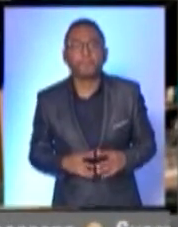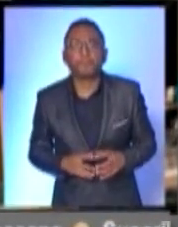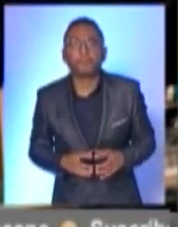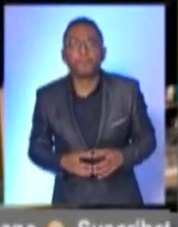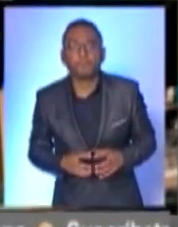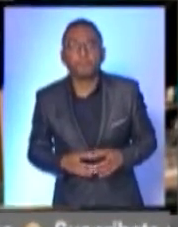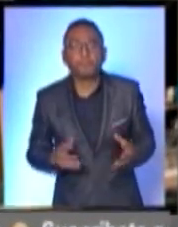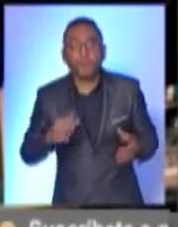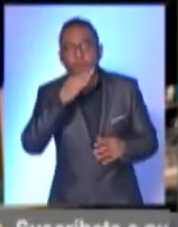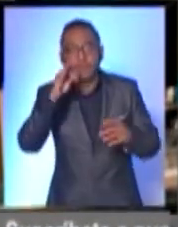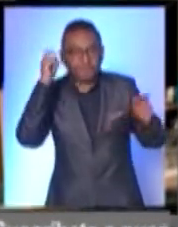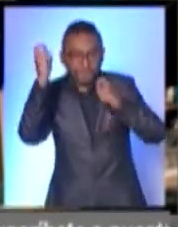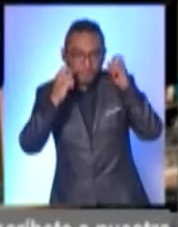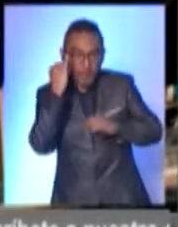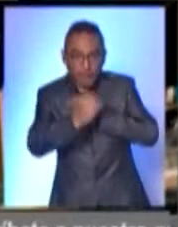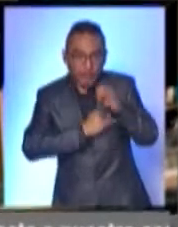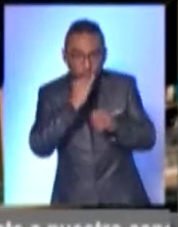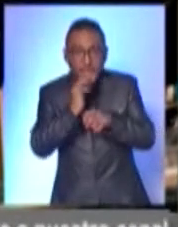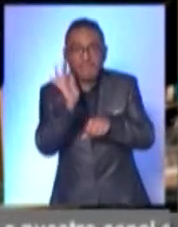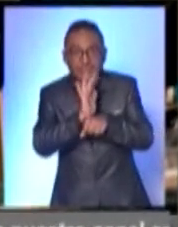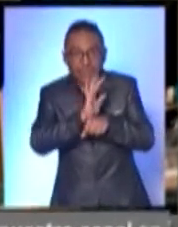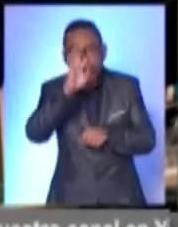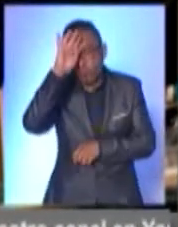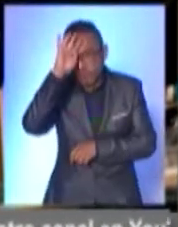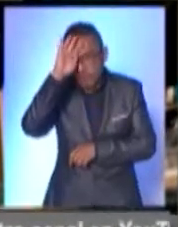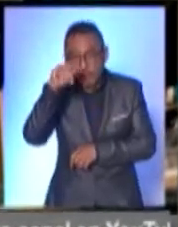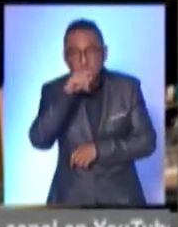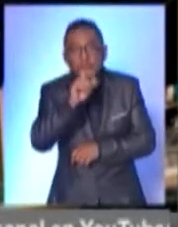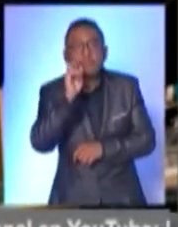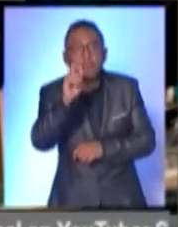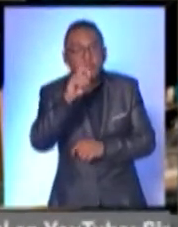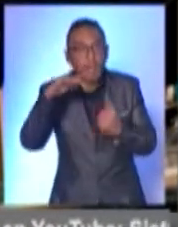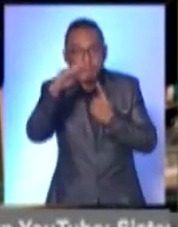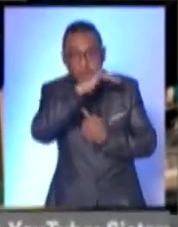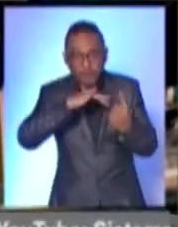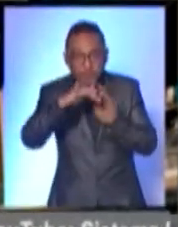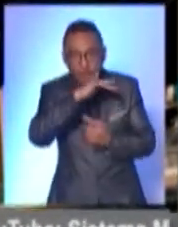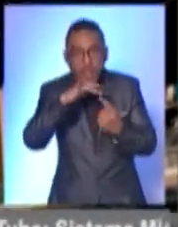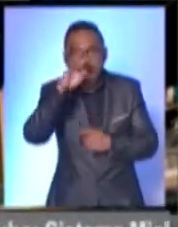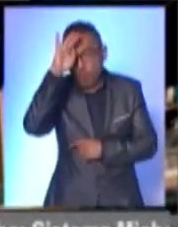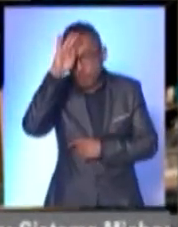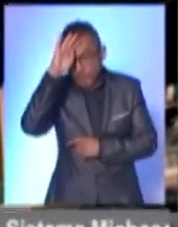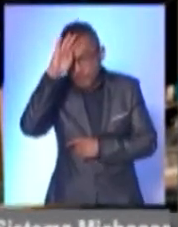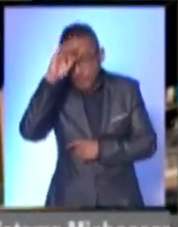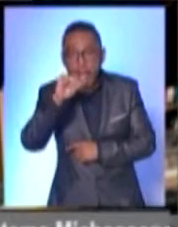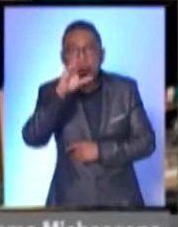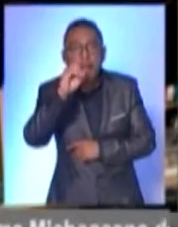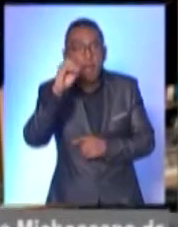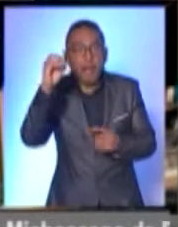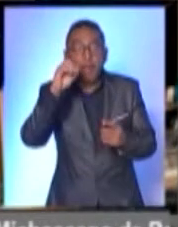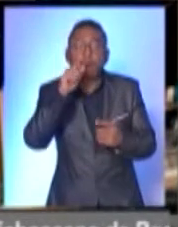El Festival Internacional de Cine de Monterrey, en colaboración con el Fondo Ambiental Metropolitano de Monterrey y Arca Continental,